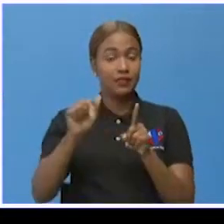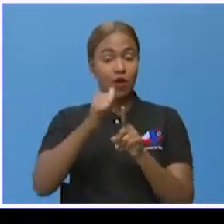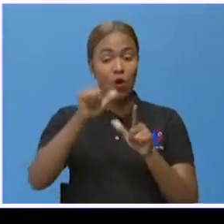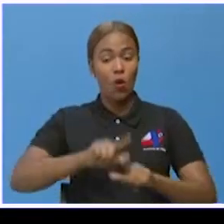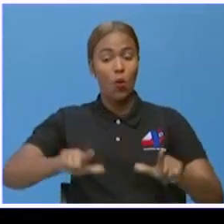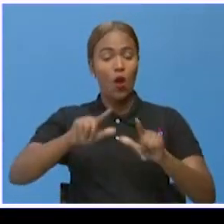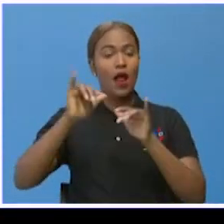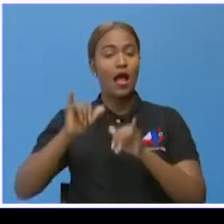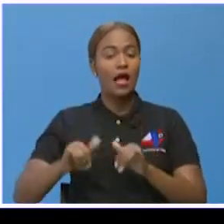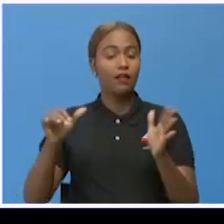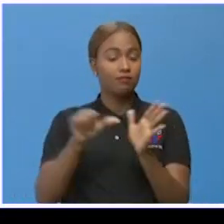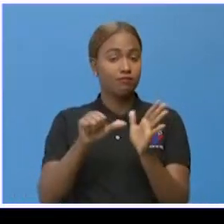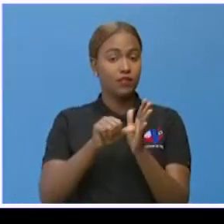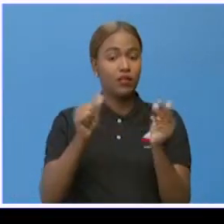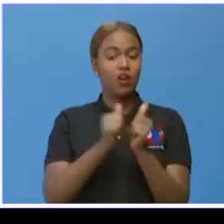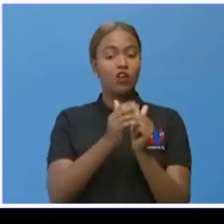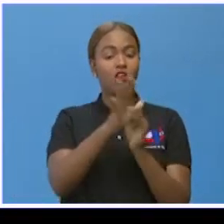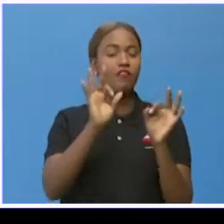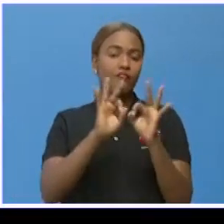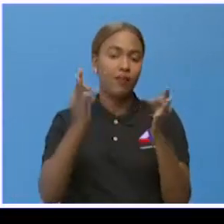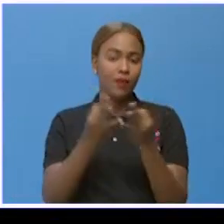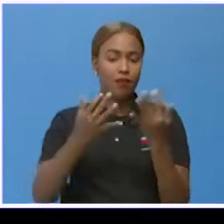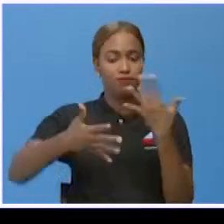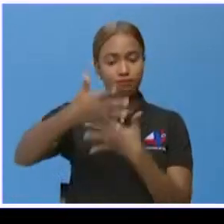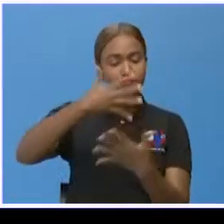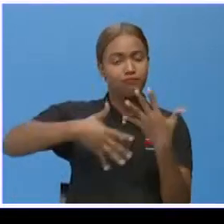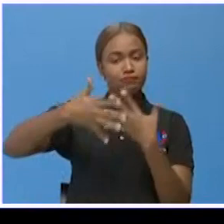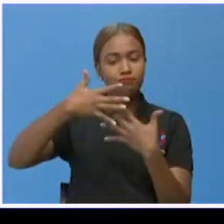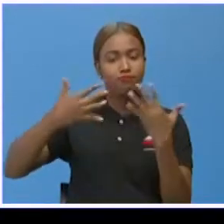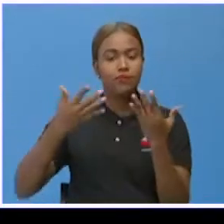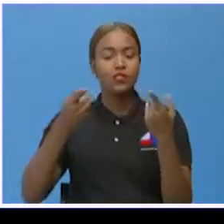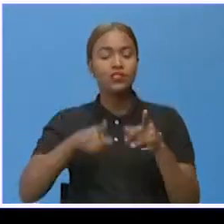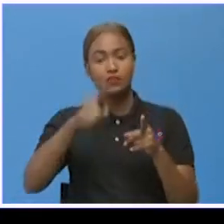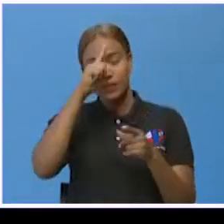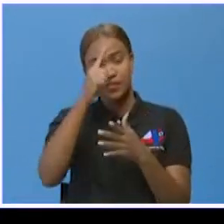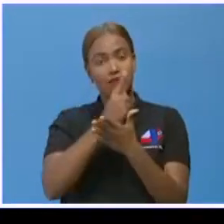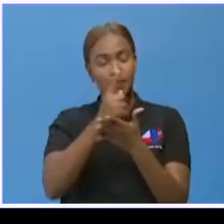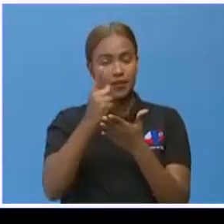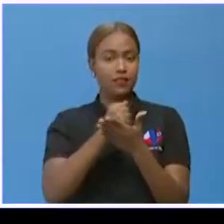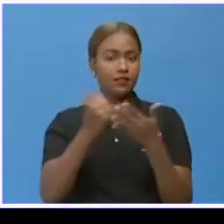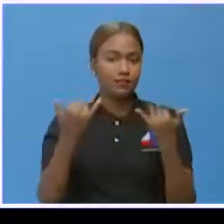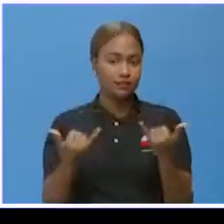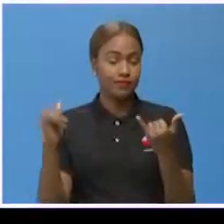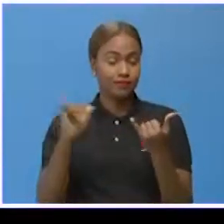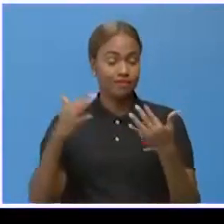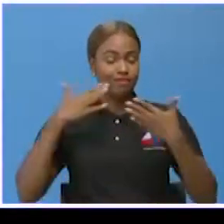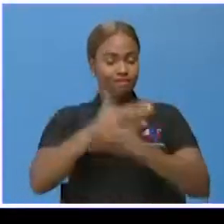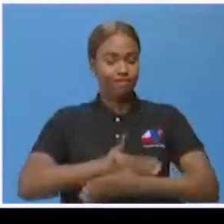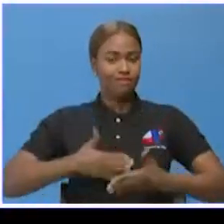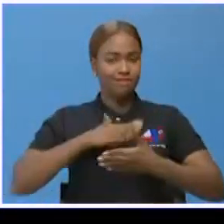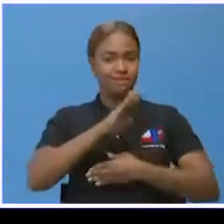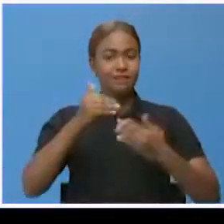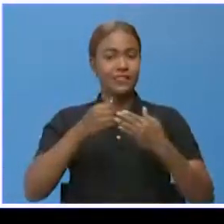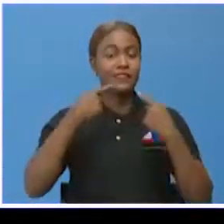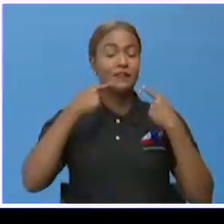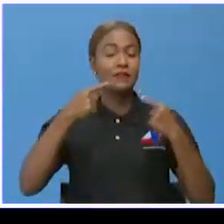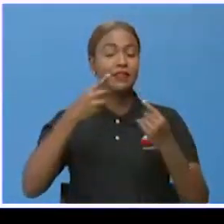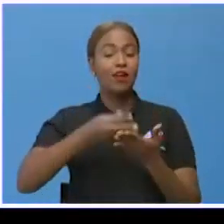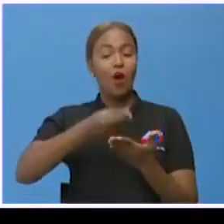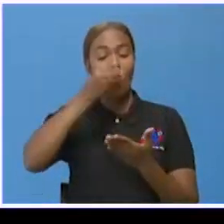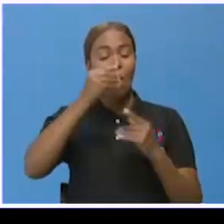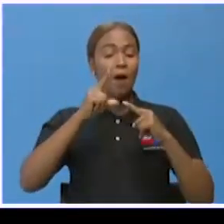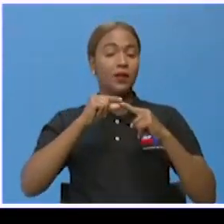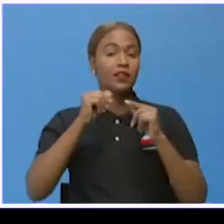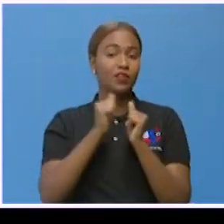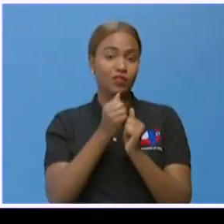parte se quedó en la ciudad con sus familias, compartiendo el momento de azueto de la Semana Mayor y disfrutando de la famosa y deliciosa